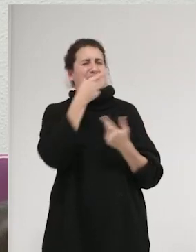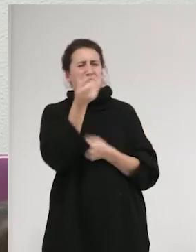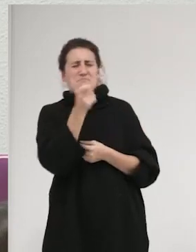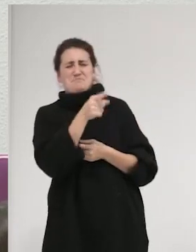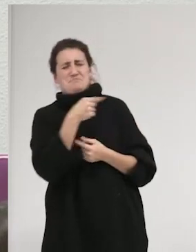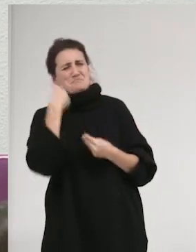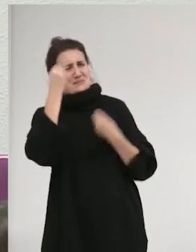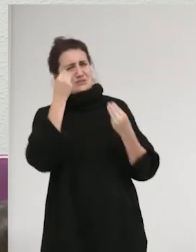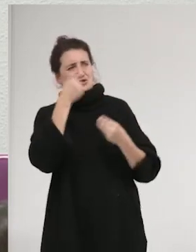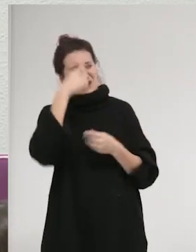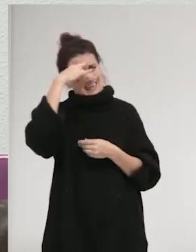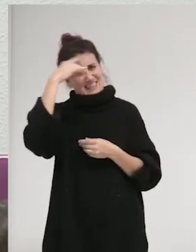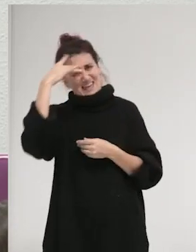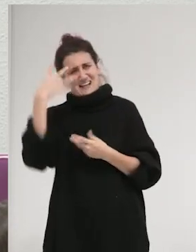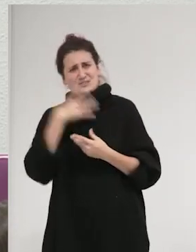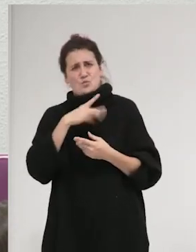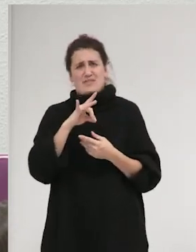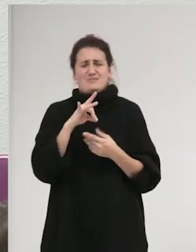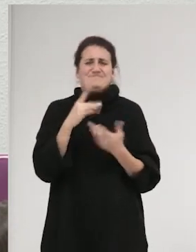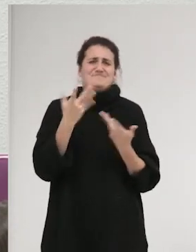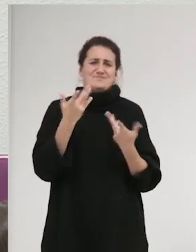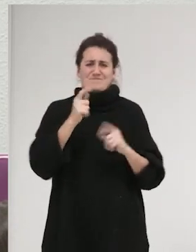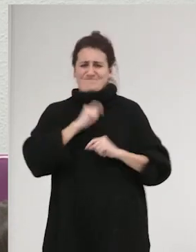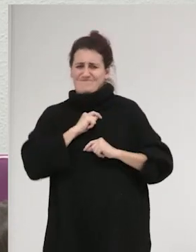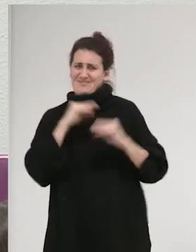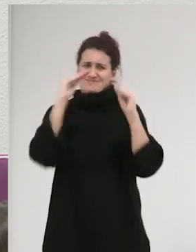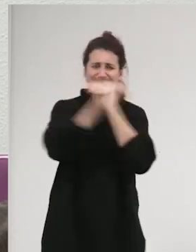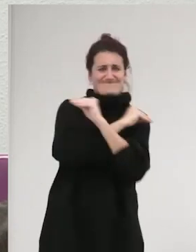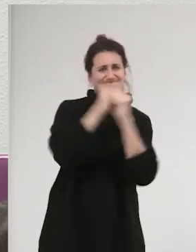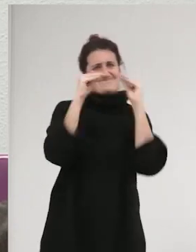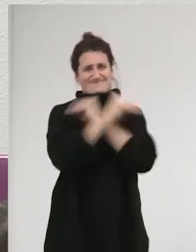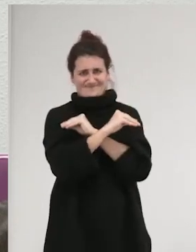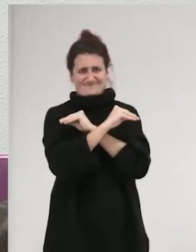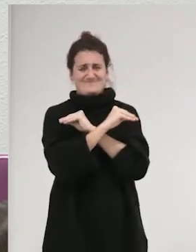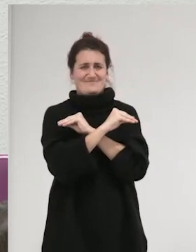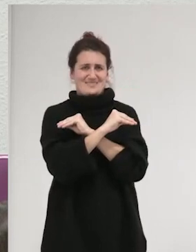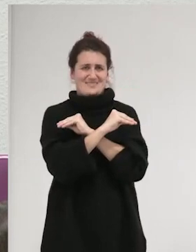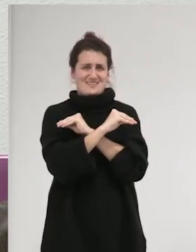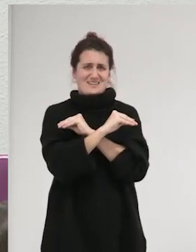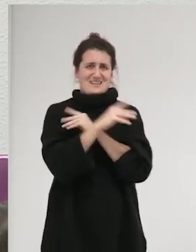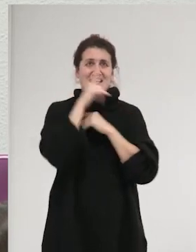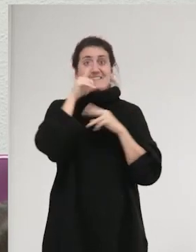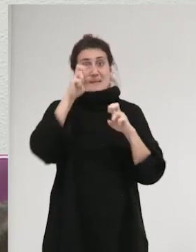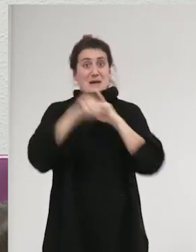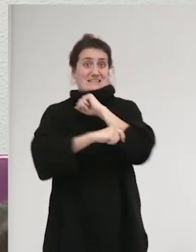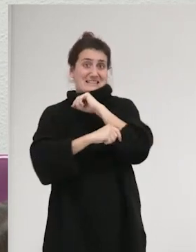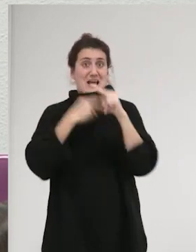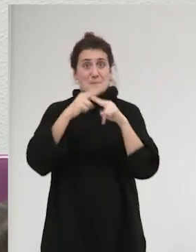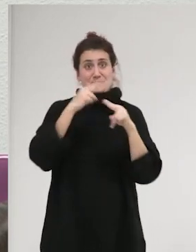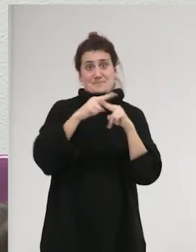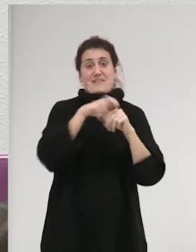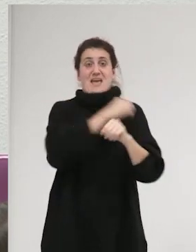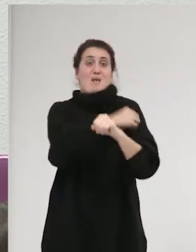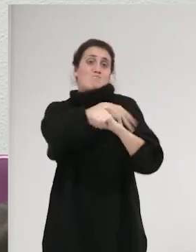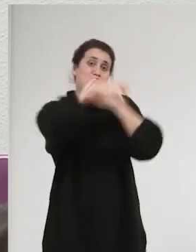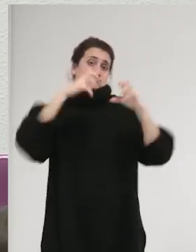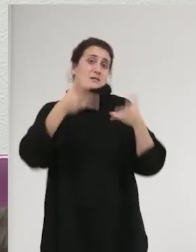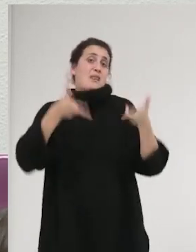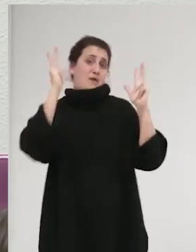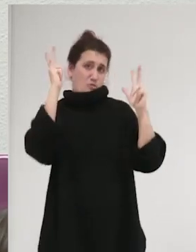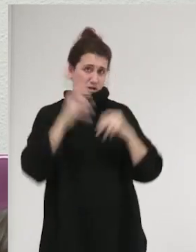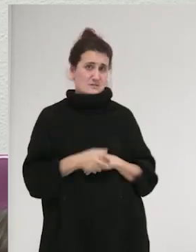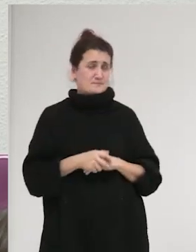hay una serie de ideas que pueden resultar contraproducentes a la hora de pensar en estrategias políticas emancipatorias y liberadoras.